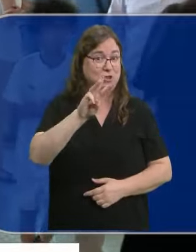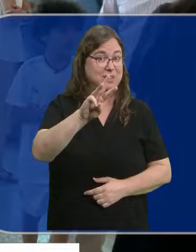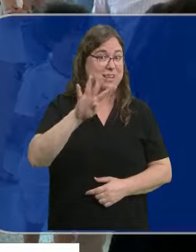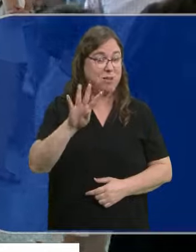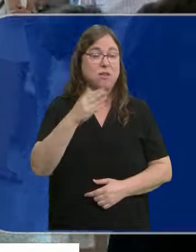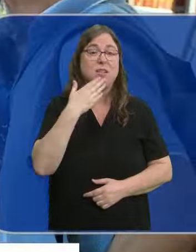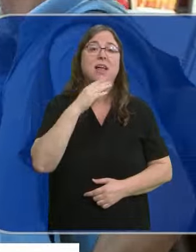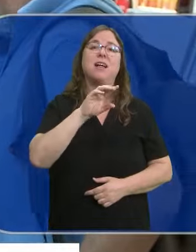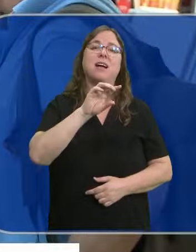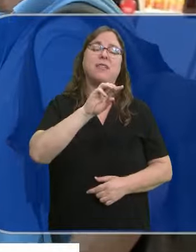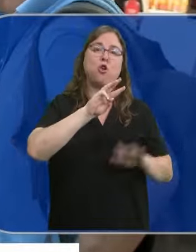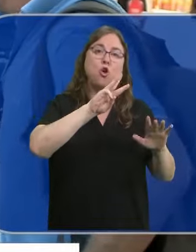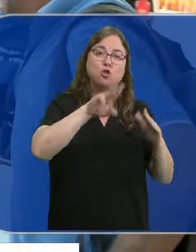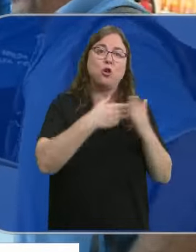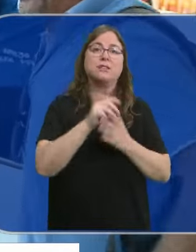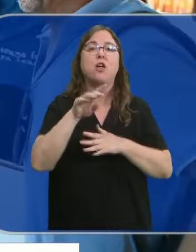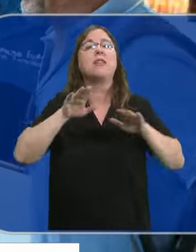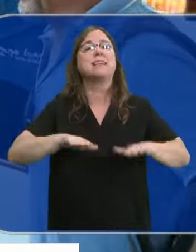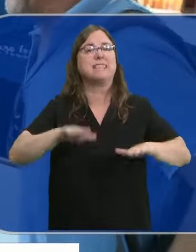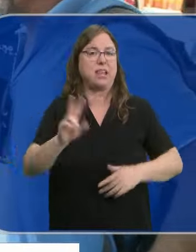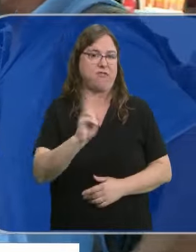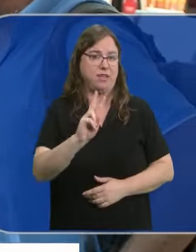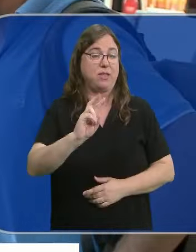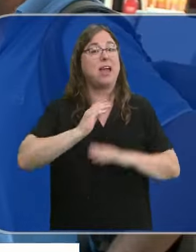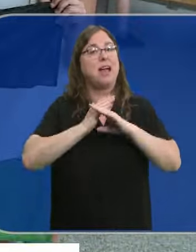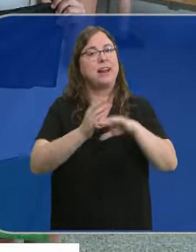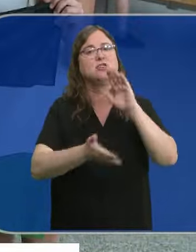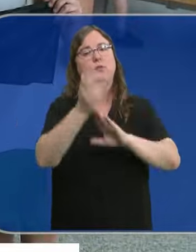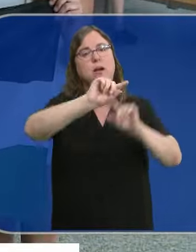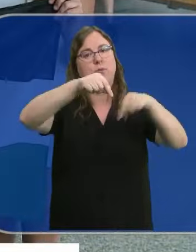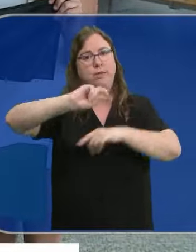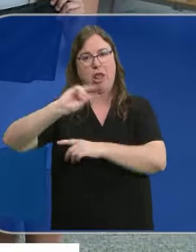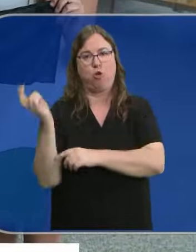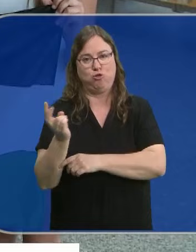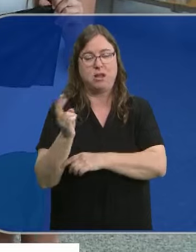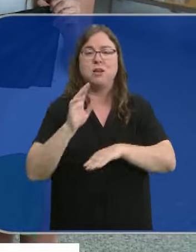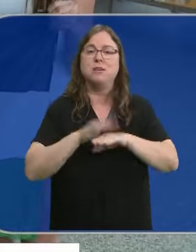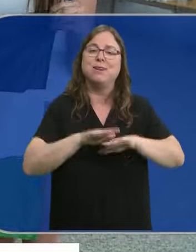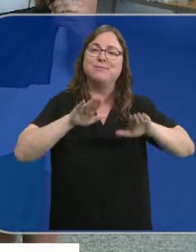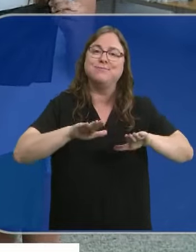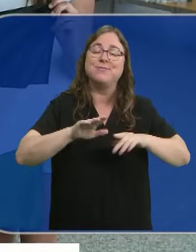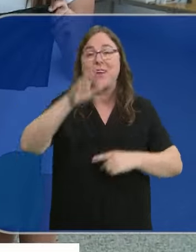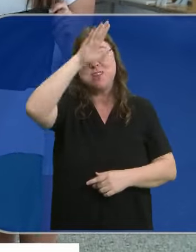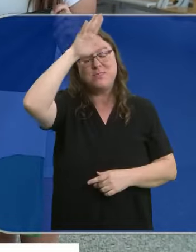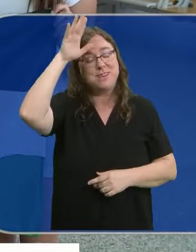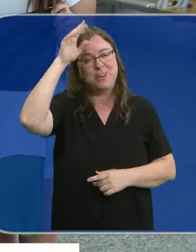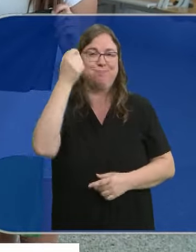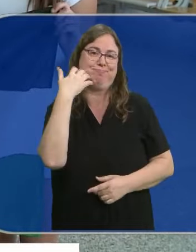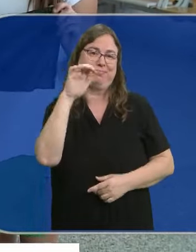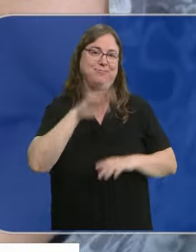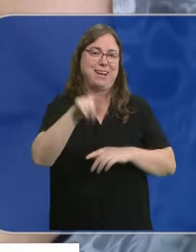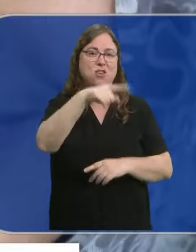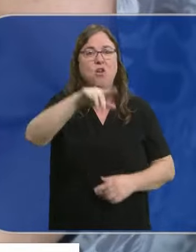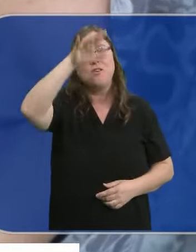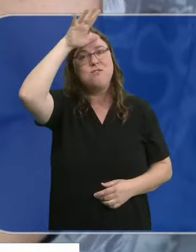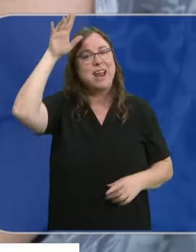saharauis de entre 8 y 12 años se quedarán aquí en Valladolid. El resto viajarán a otras provincias de Castilla y León para pasar un verano un tanto atípico para